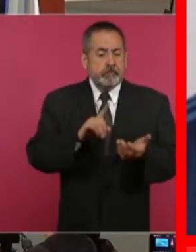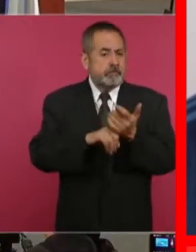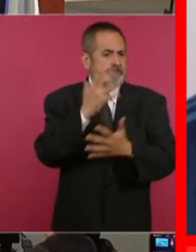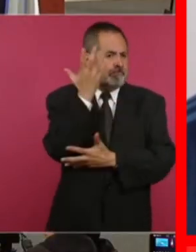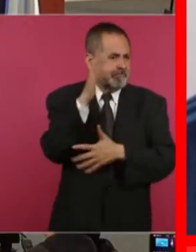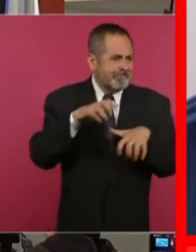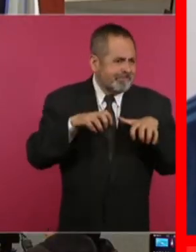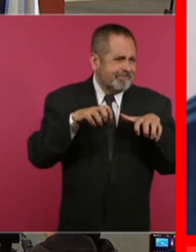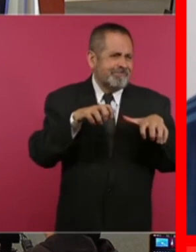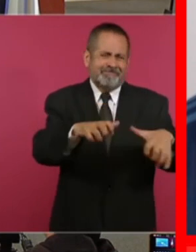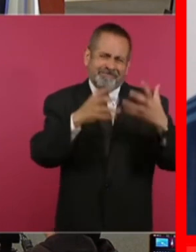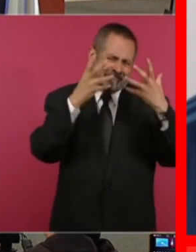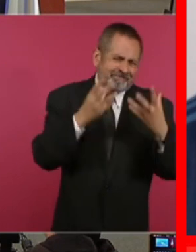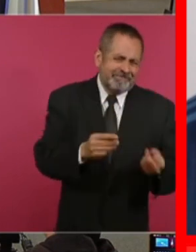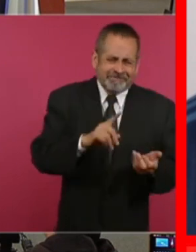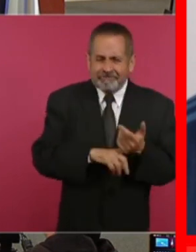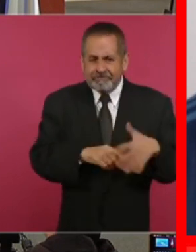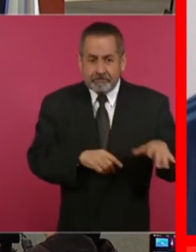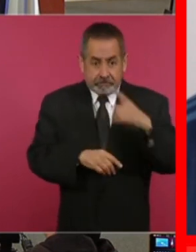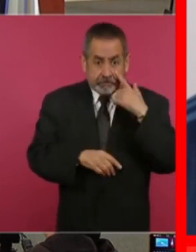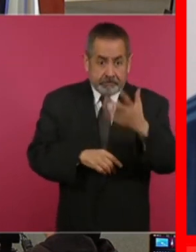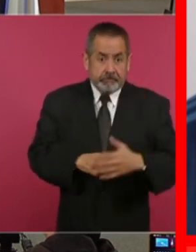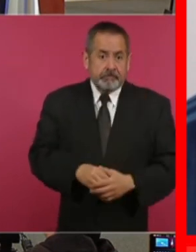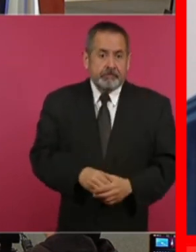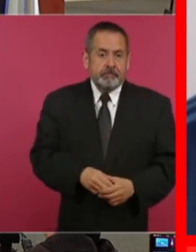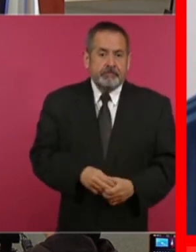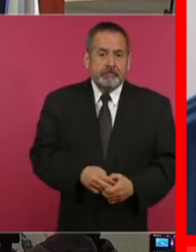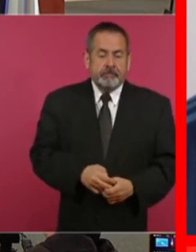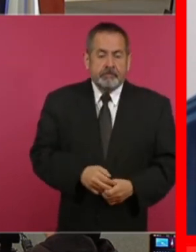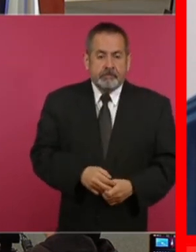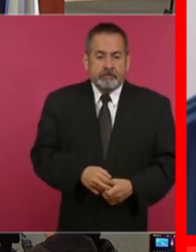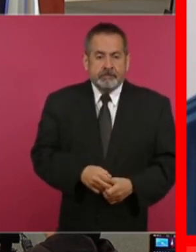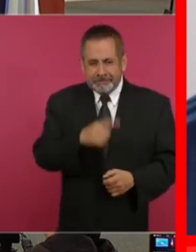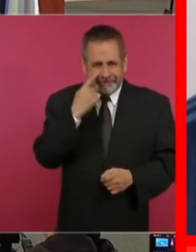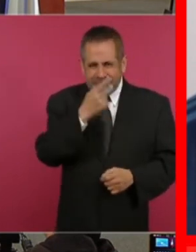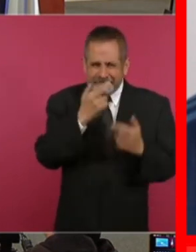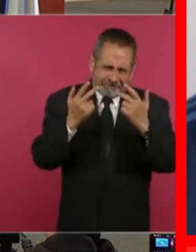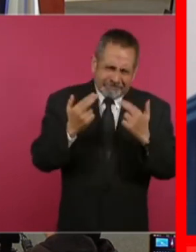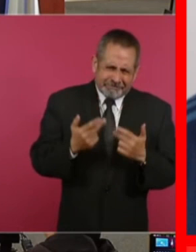manglares. Miren cómo está allá, todo lo que hicieron.